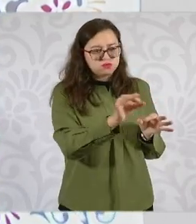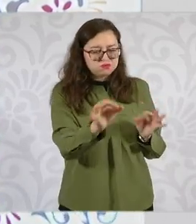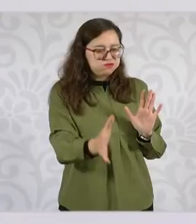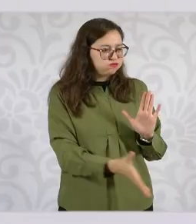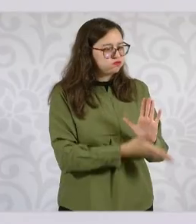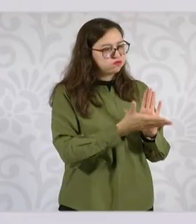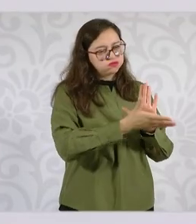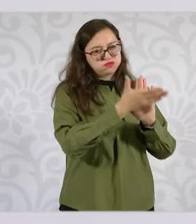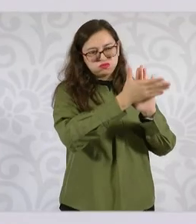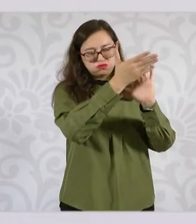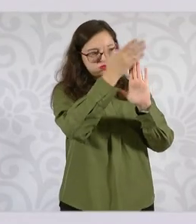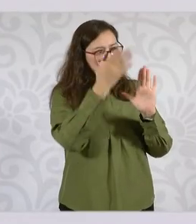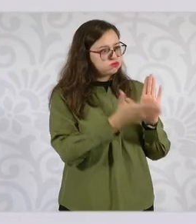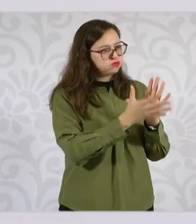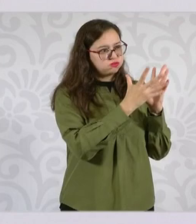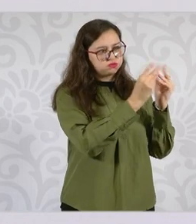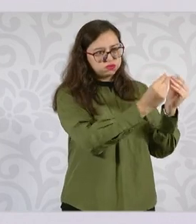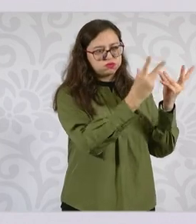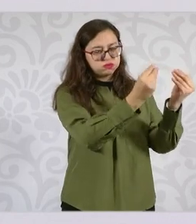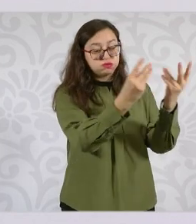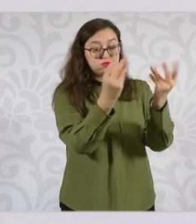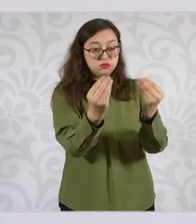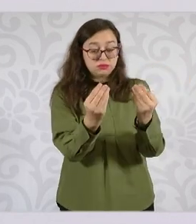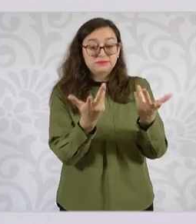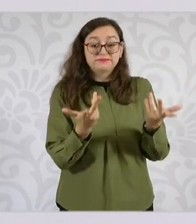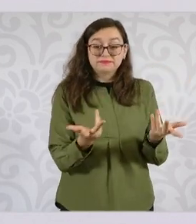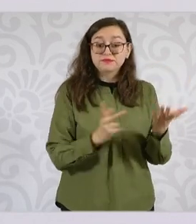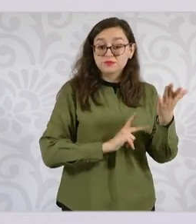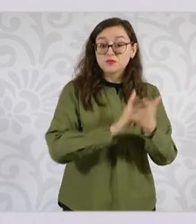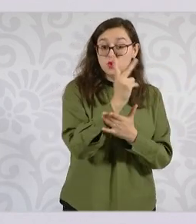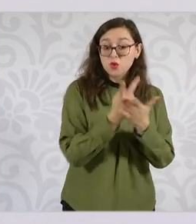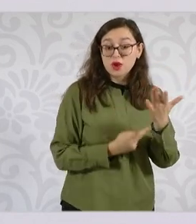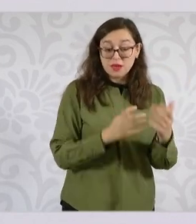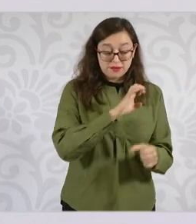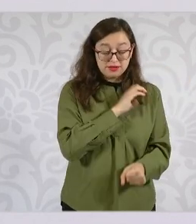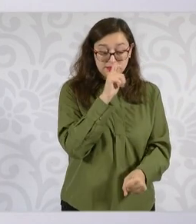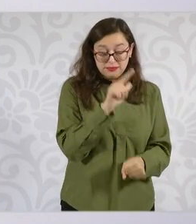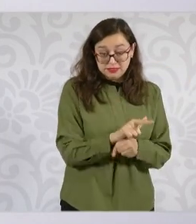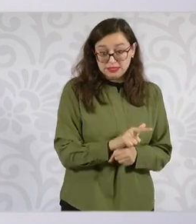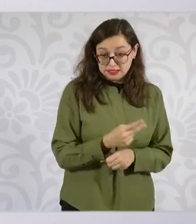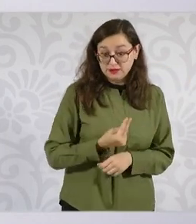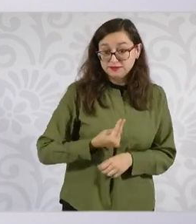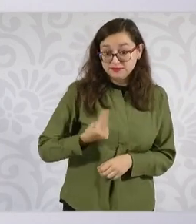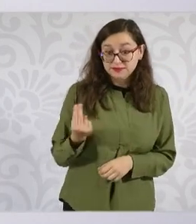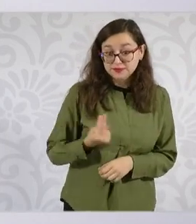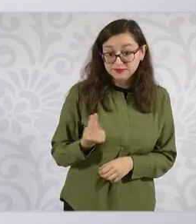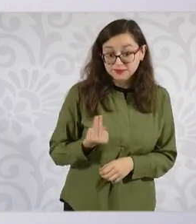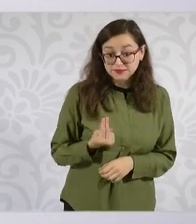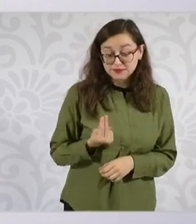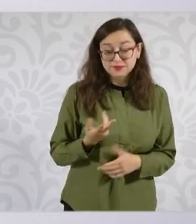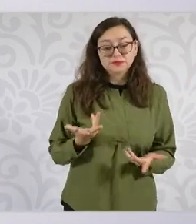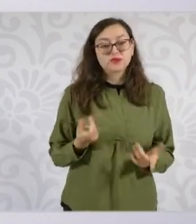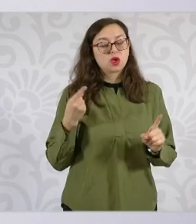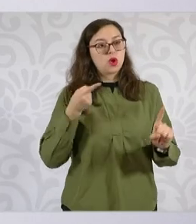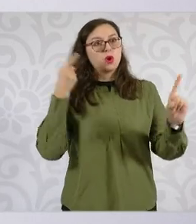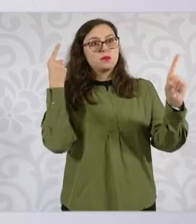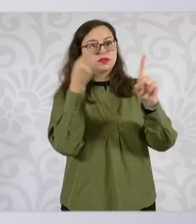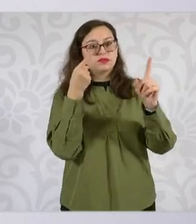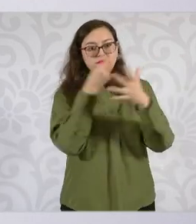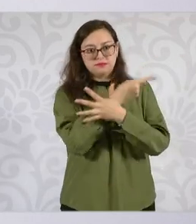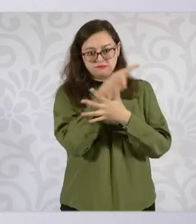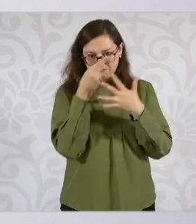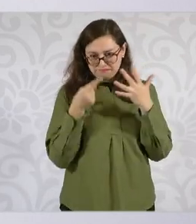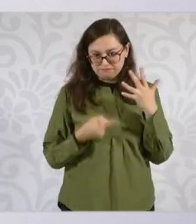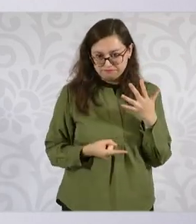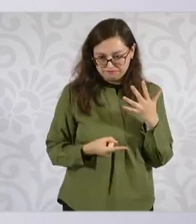urbanizados. Vamos a hacer un programa especial que tiene varios objetivos. Es una